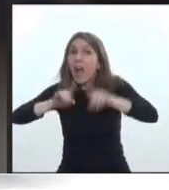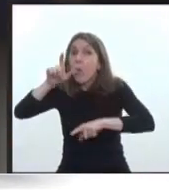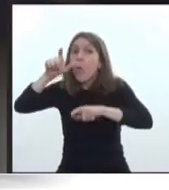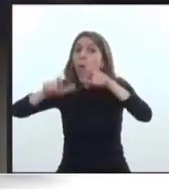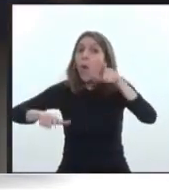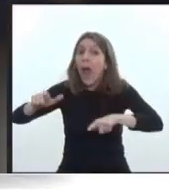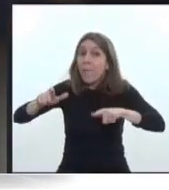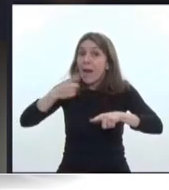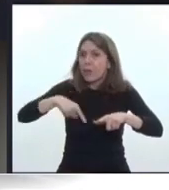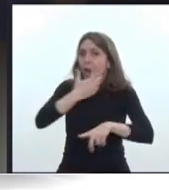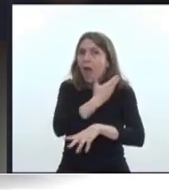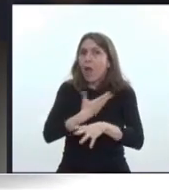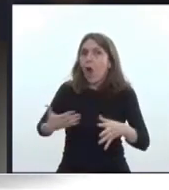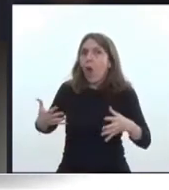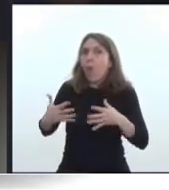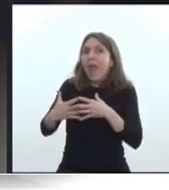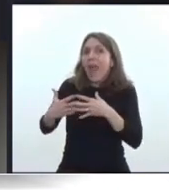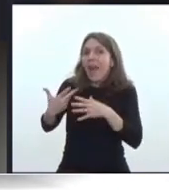llegamos al gobierno